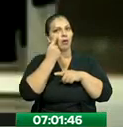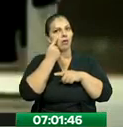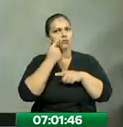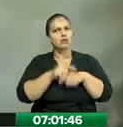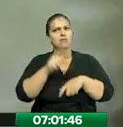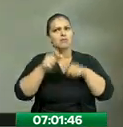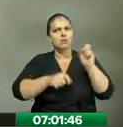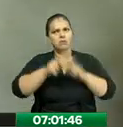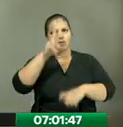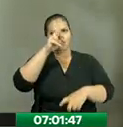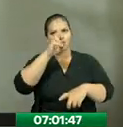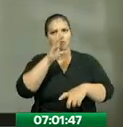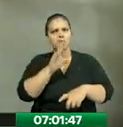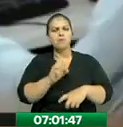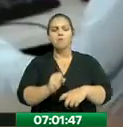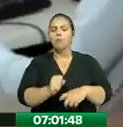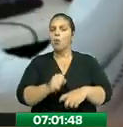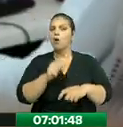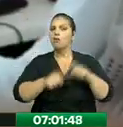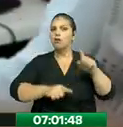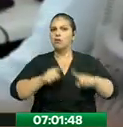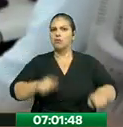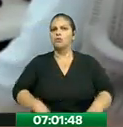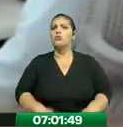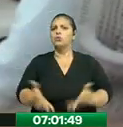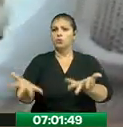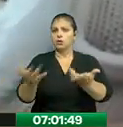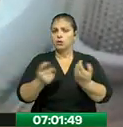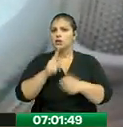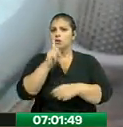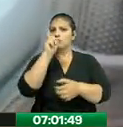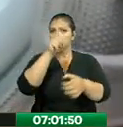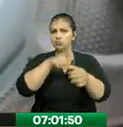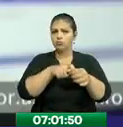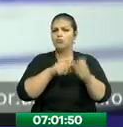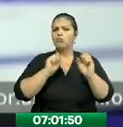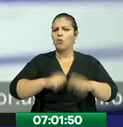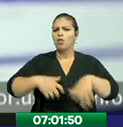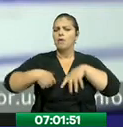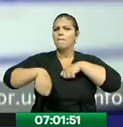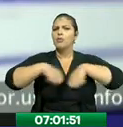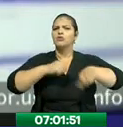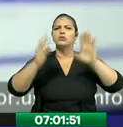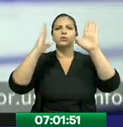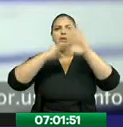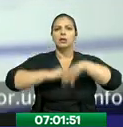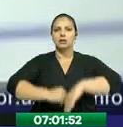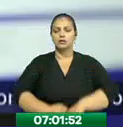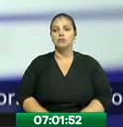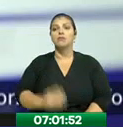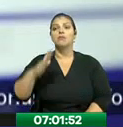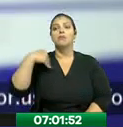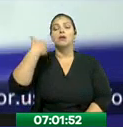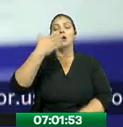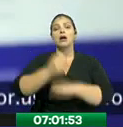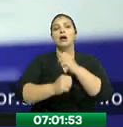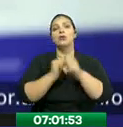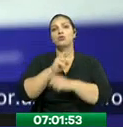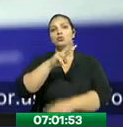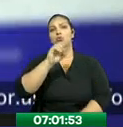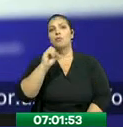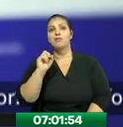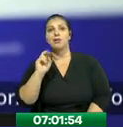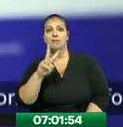gratuito. Usted podrá revisar si su aplicación fue seleccionada desde el 5 de mayo del 2020 hasta el próximo